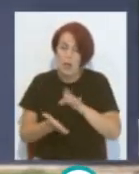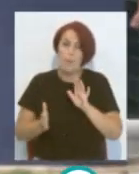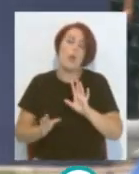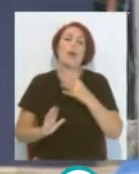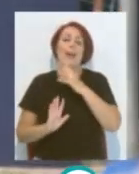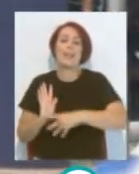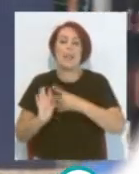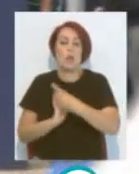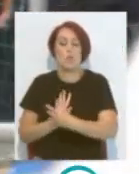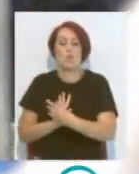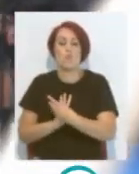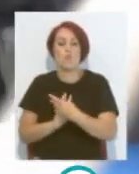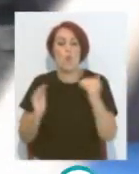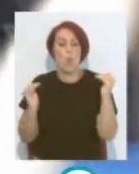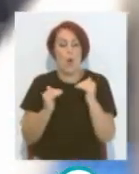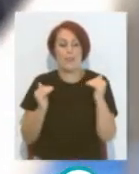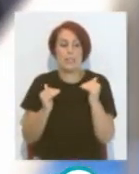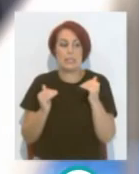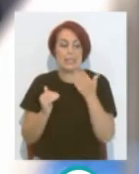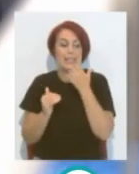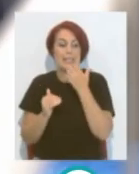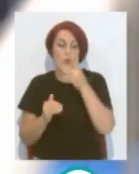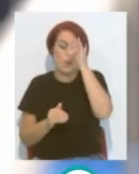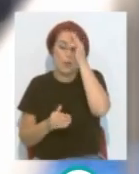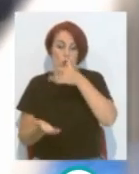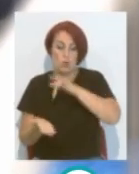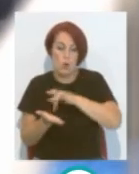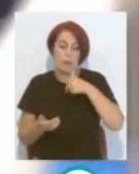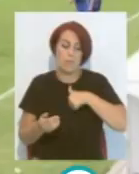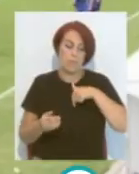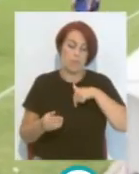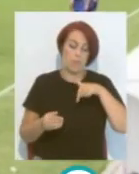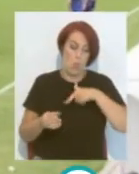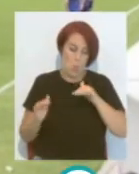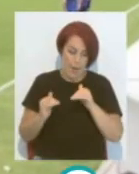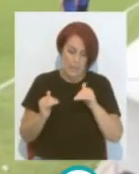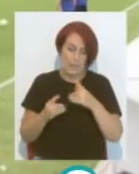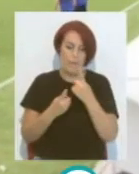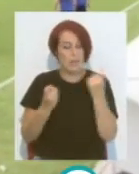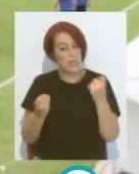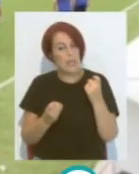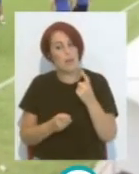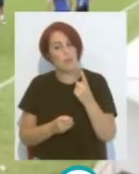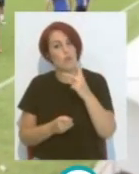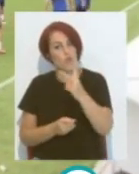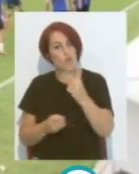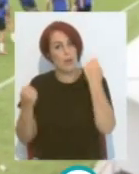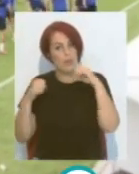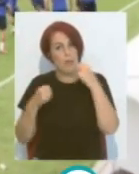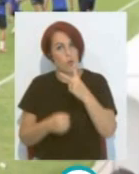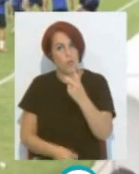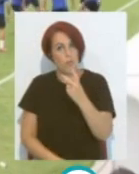calendario Sería jueves Si se jugara el domingo Esto sería un jueves ya Entonces Quedarían solamente Dos entrenamientos